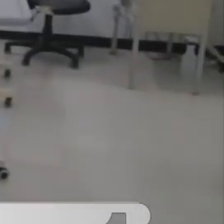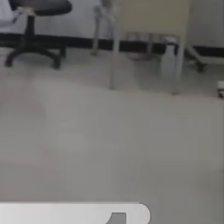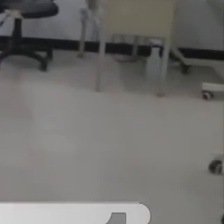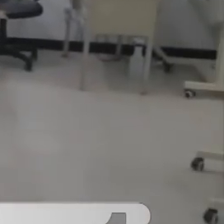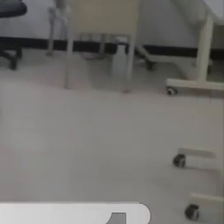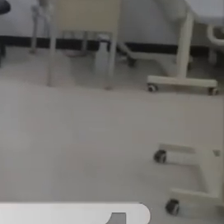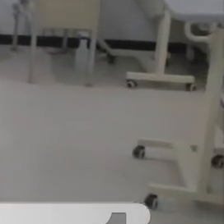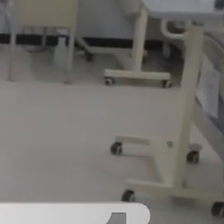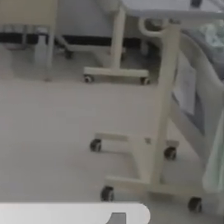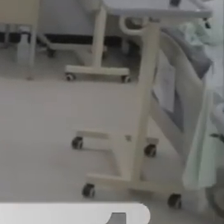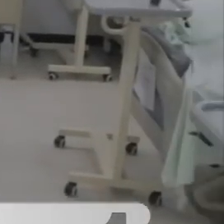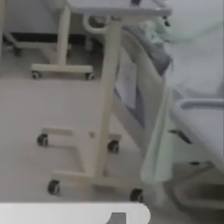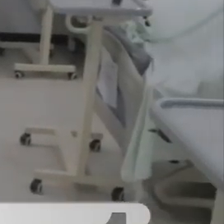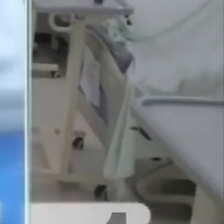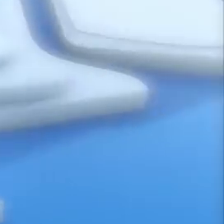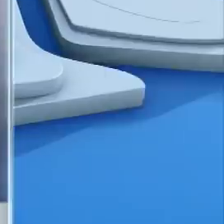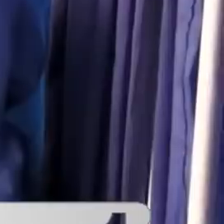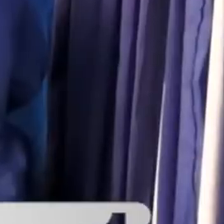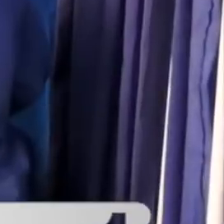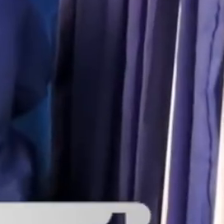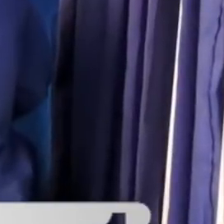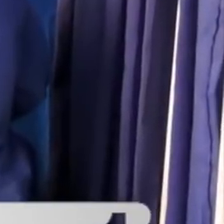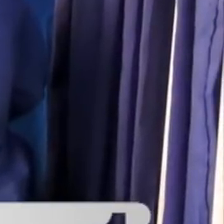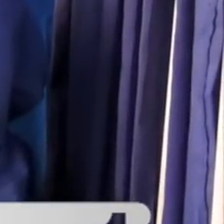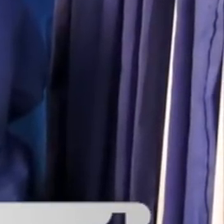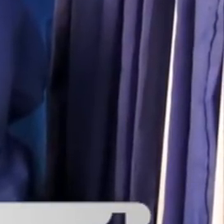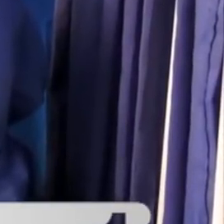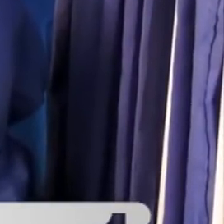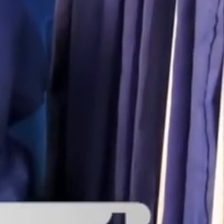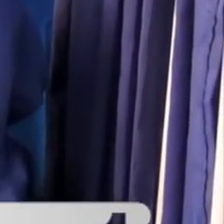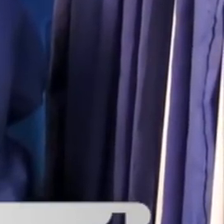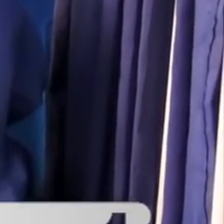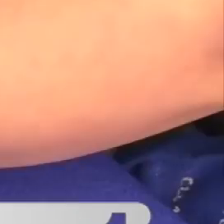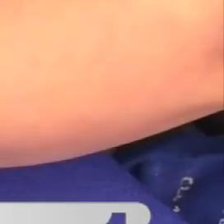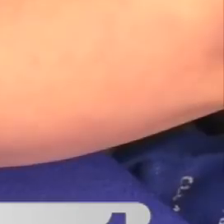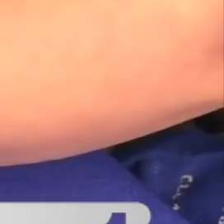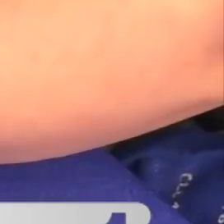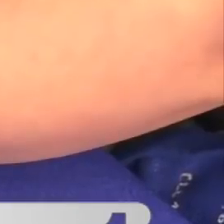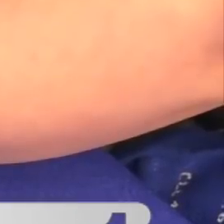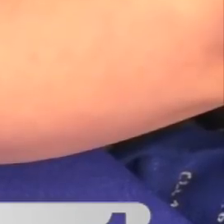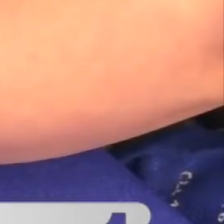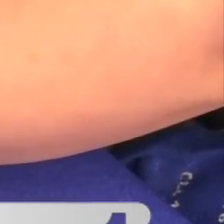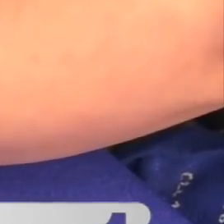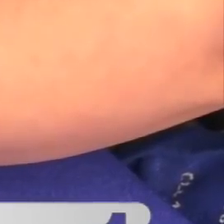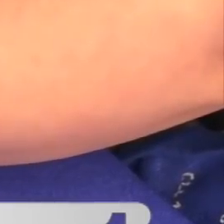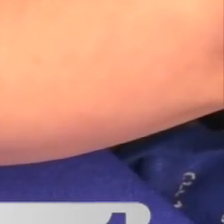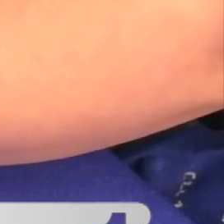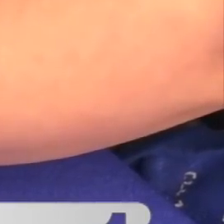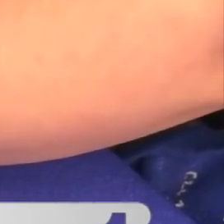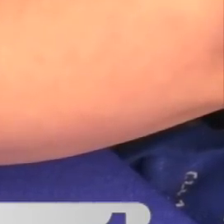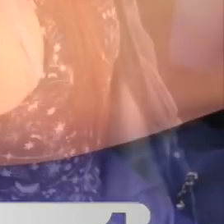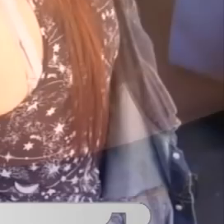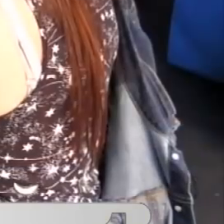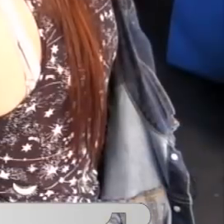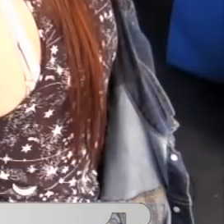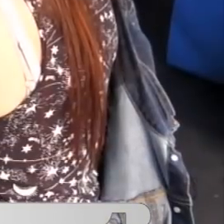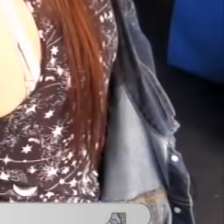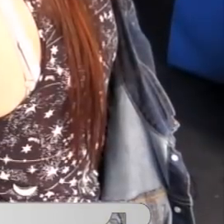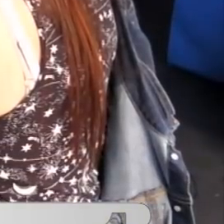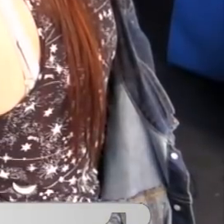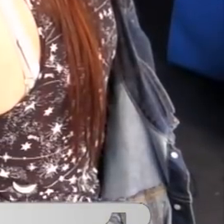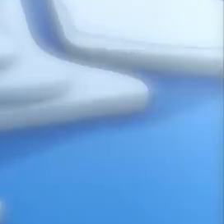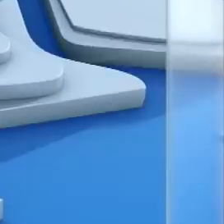129 menores de edad. Cada día se necesitan 670 donantes de sangre para atender